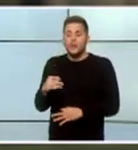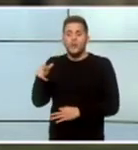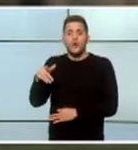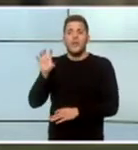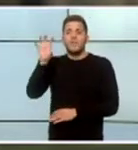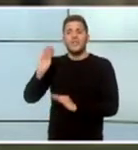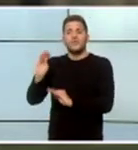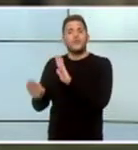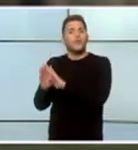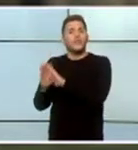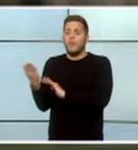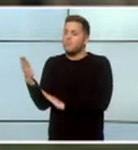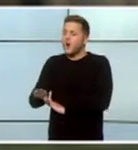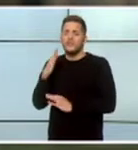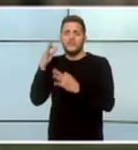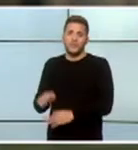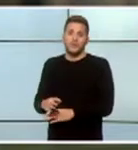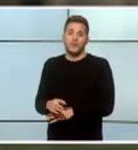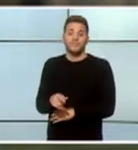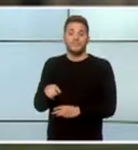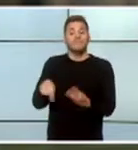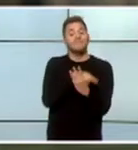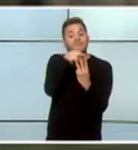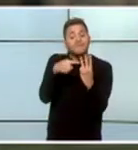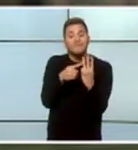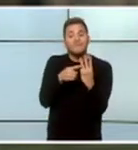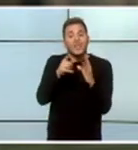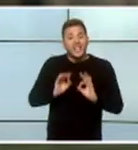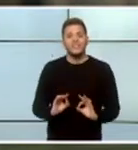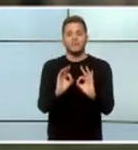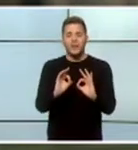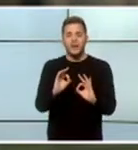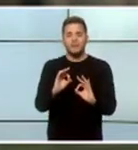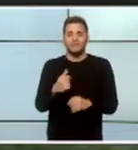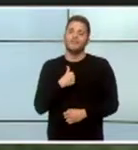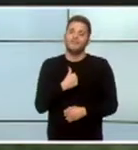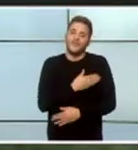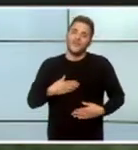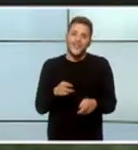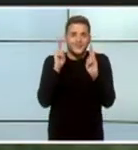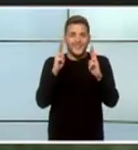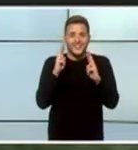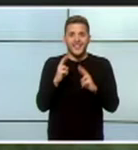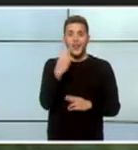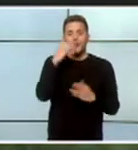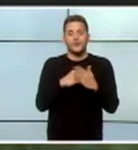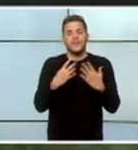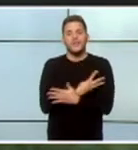sus propios países... ...a ellos especialmente... ...quiero desearles... ...un 2019...